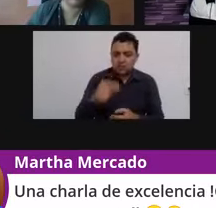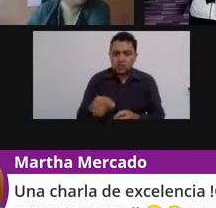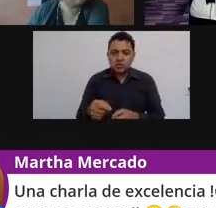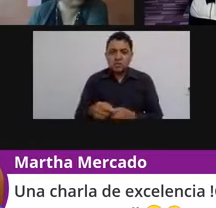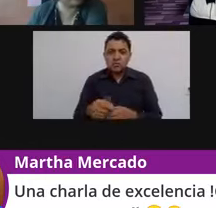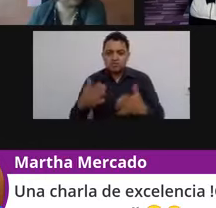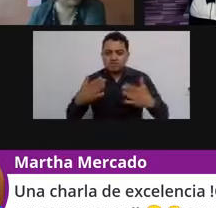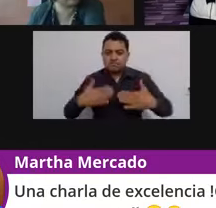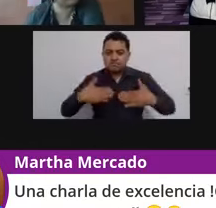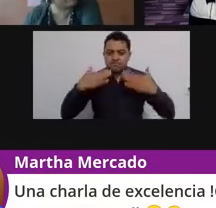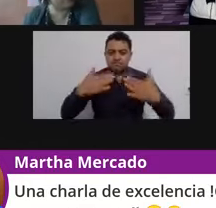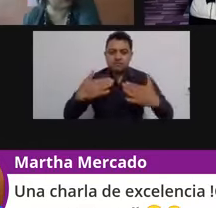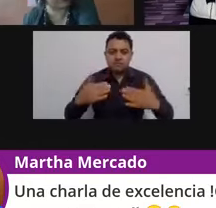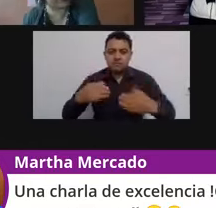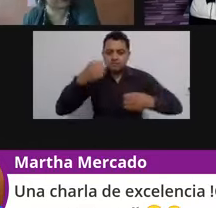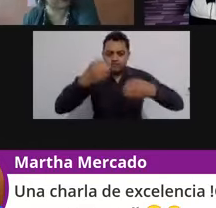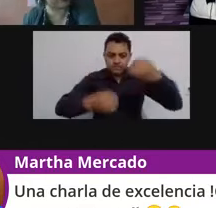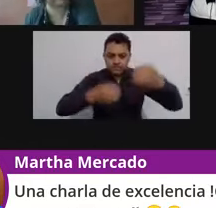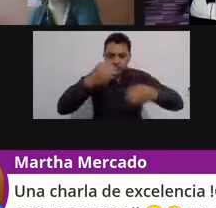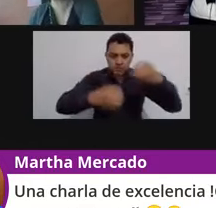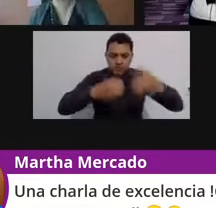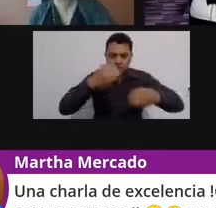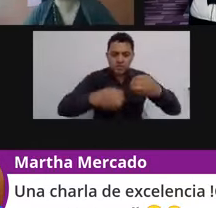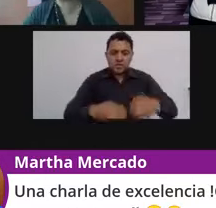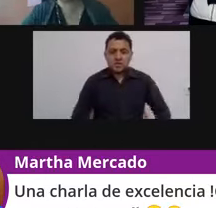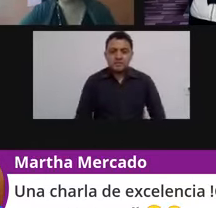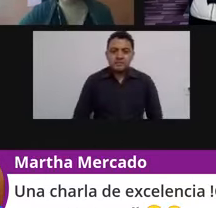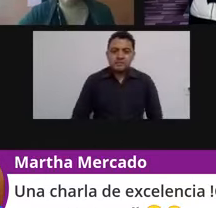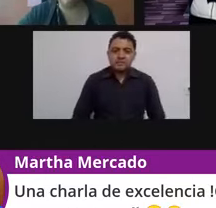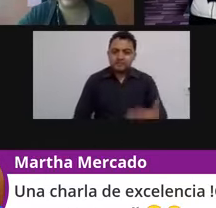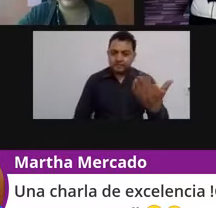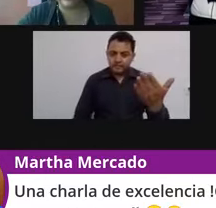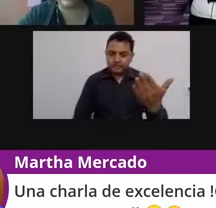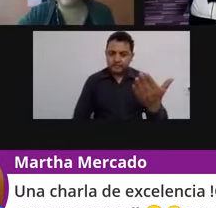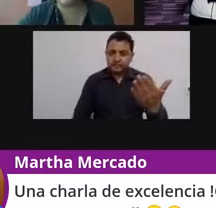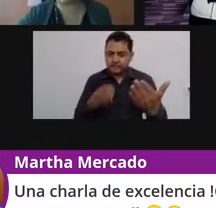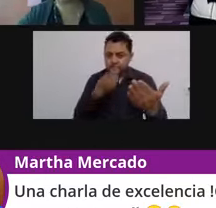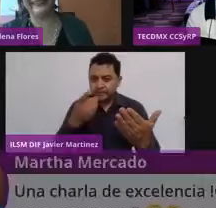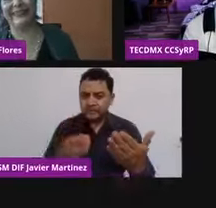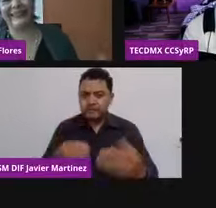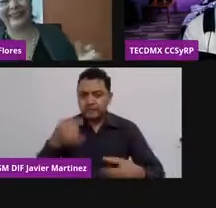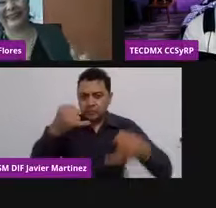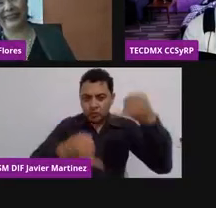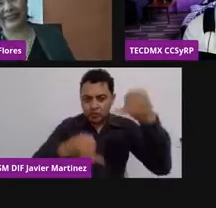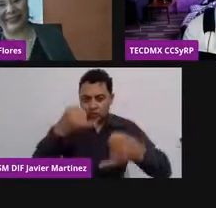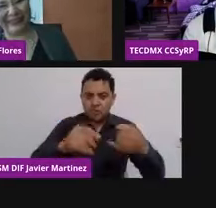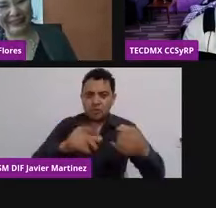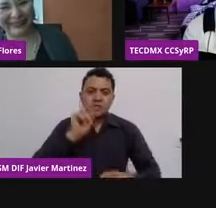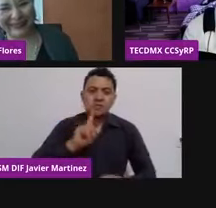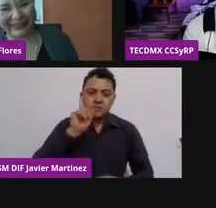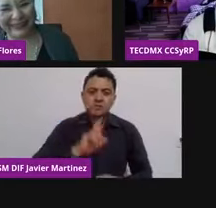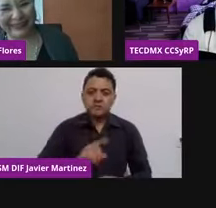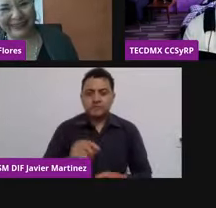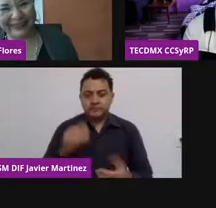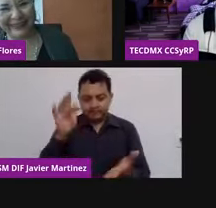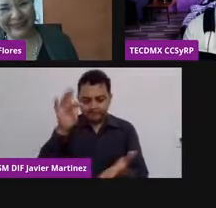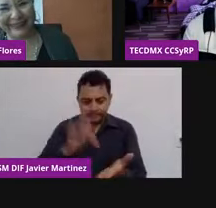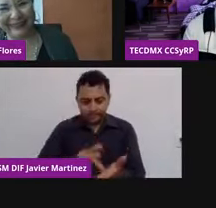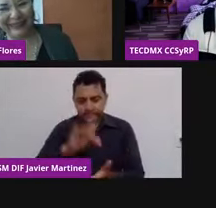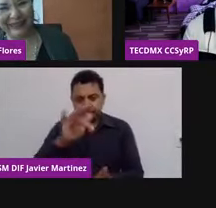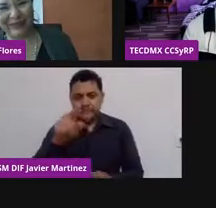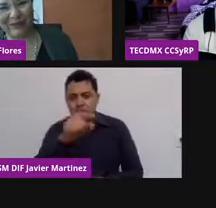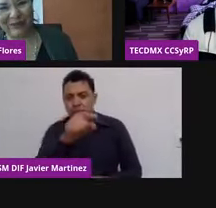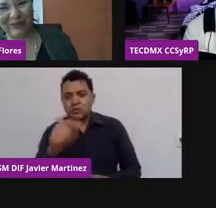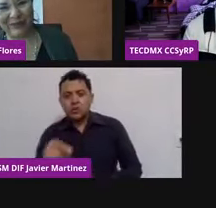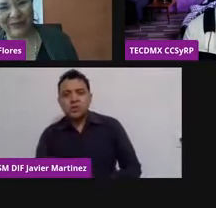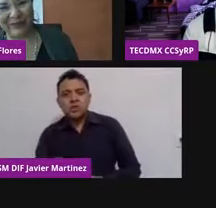programa un abrazo y mucho éxito te dice la magistrada gracias a todos ustedes por su tiempo a fin de